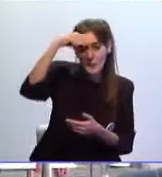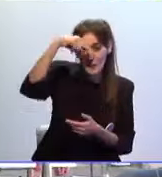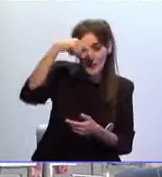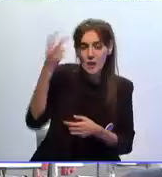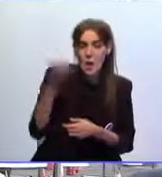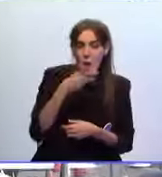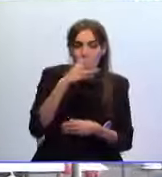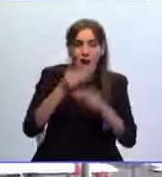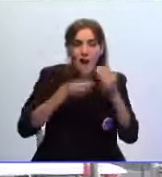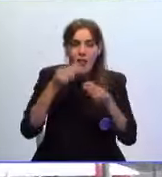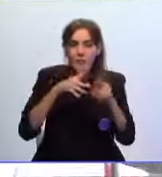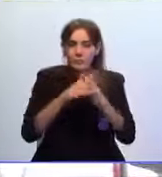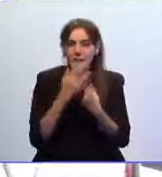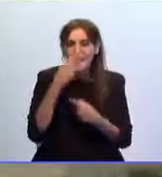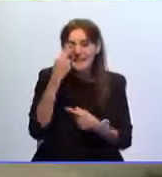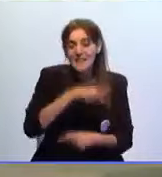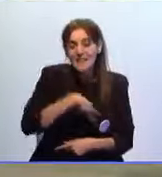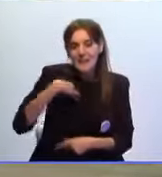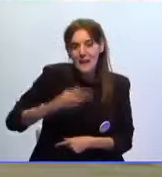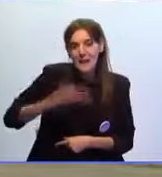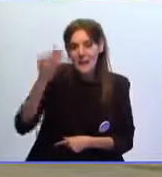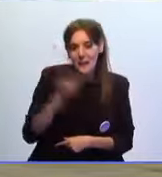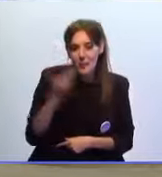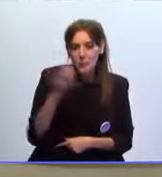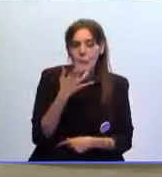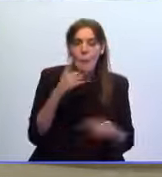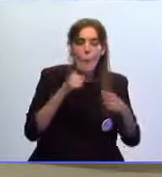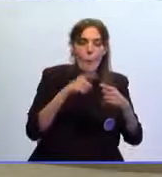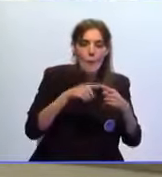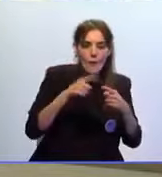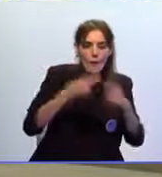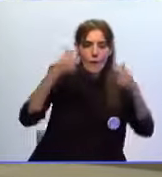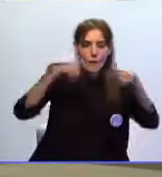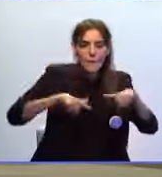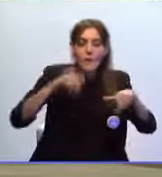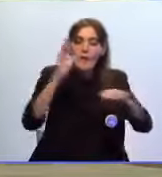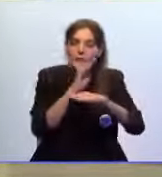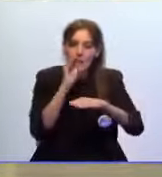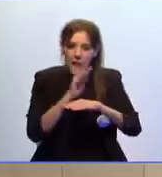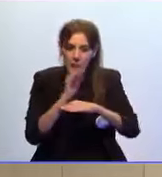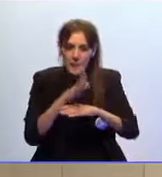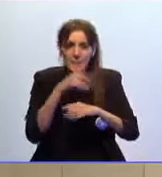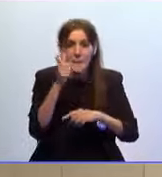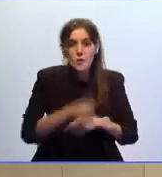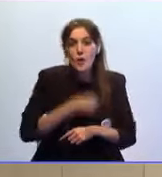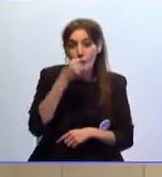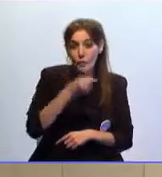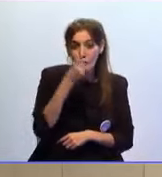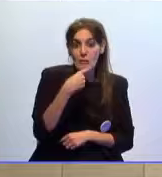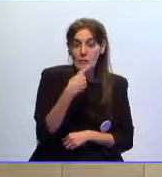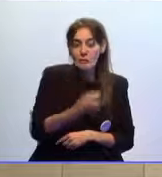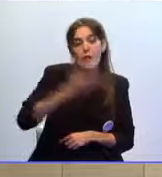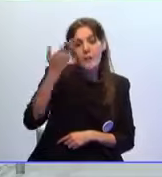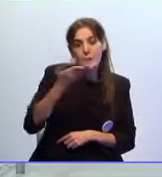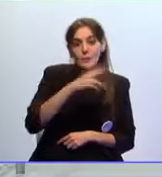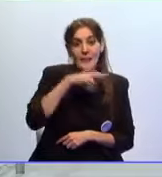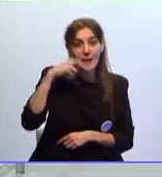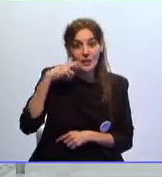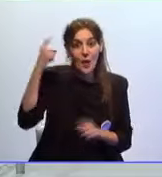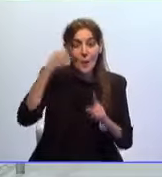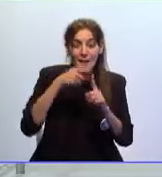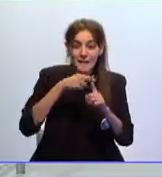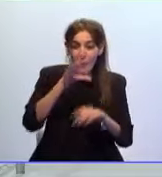destinar a actuaciones de interés general entre las que está su propia financiación los socialistas de Ceuta ponen en valor esta acción